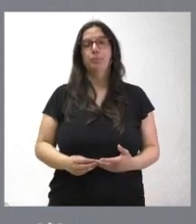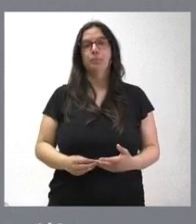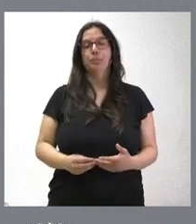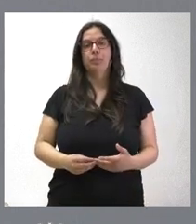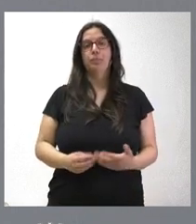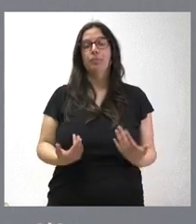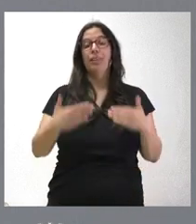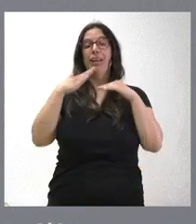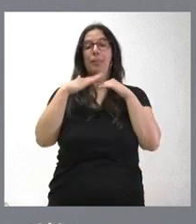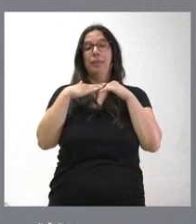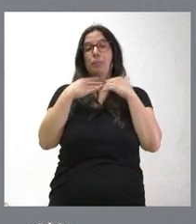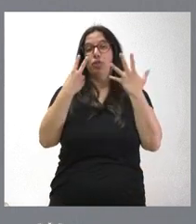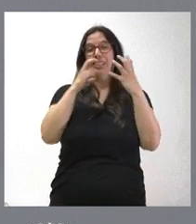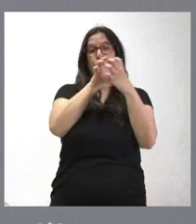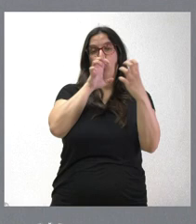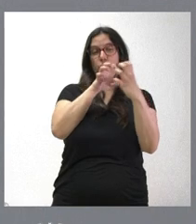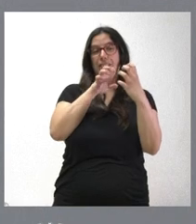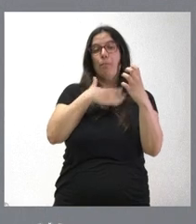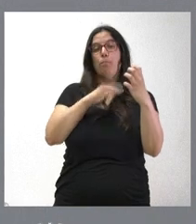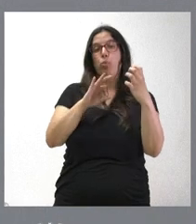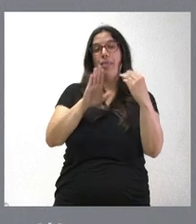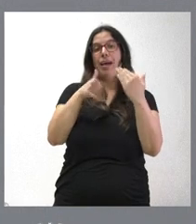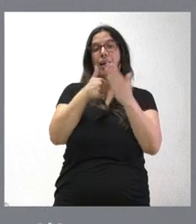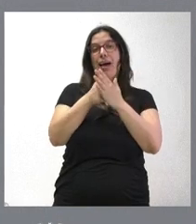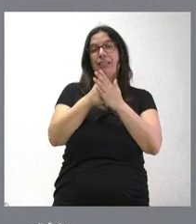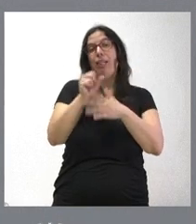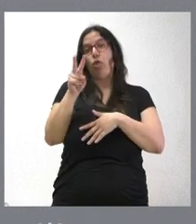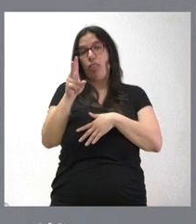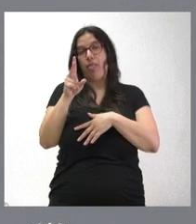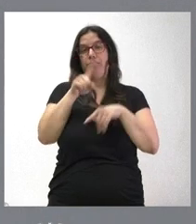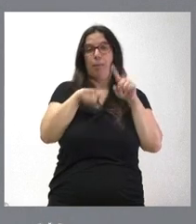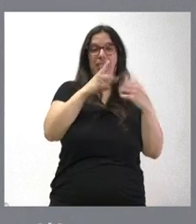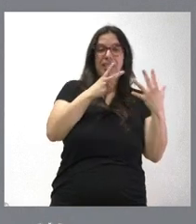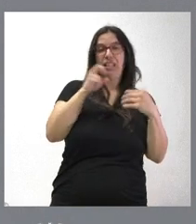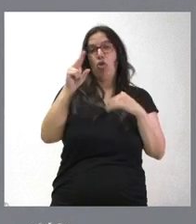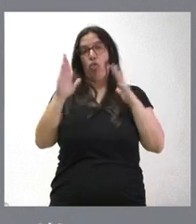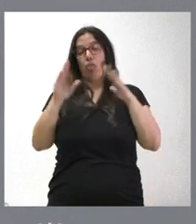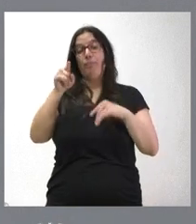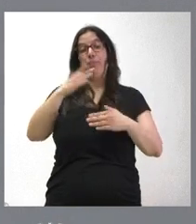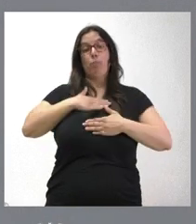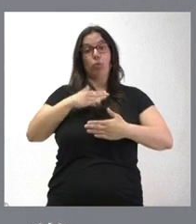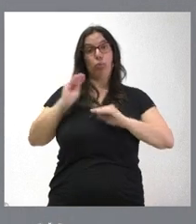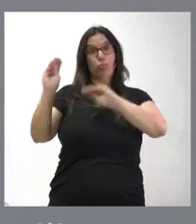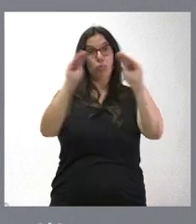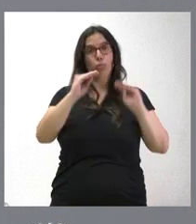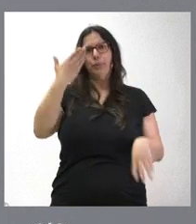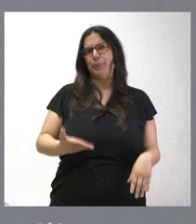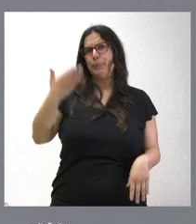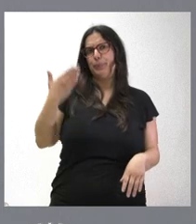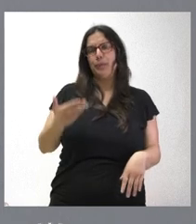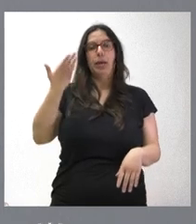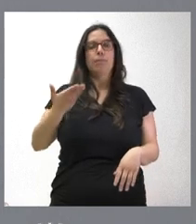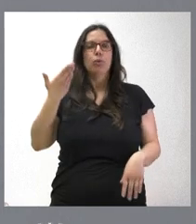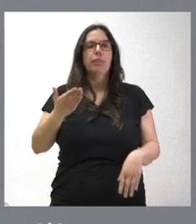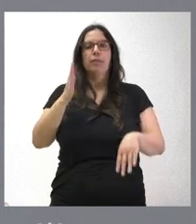Mínimo son siete furgonetas que pueden alcanzar hasta doce. La labor de este voluntariado es fundamental, clave en la prevención y extinción